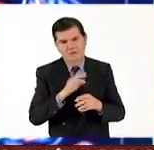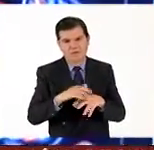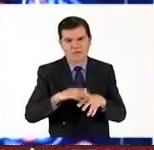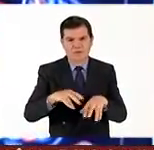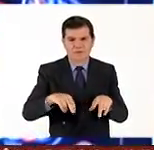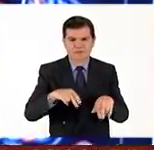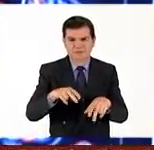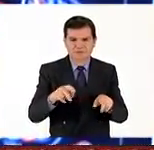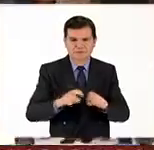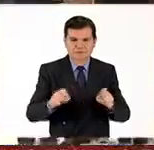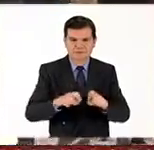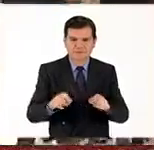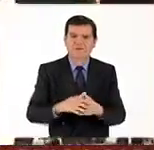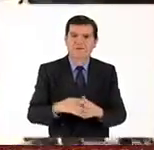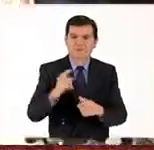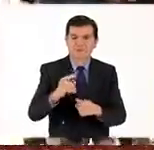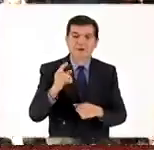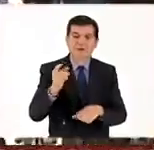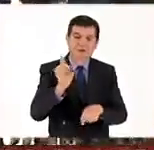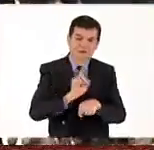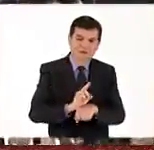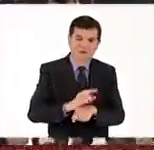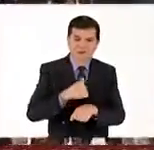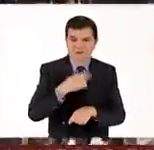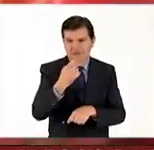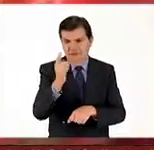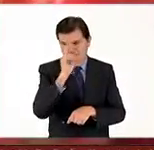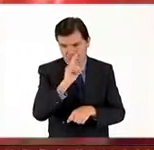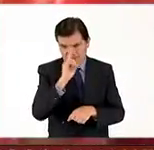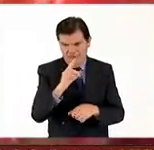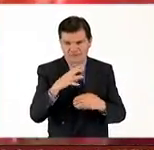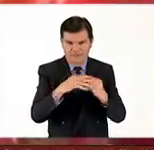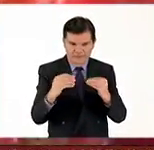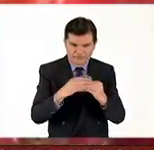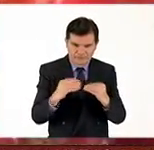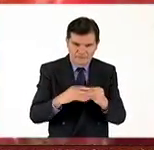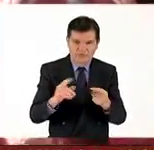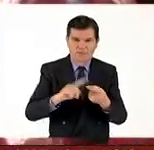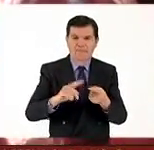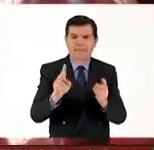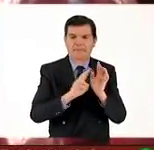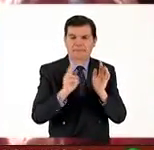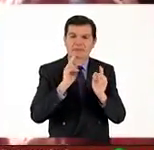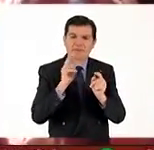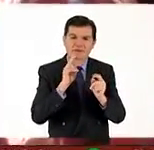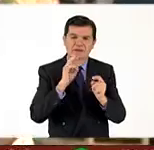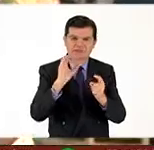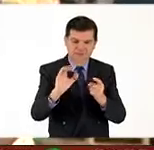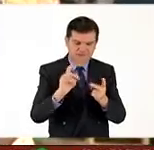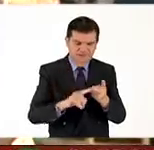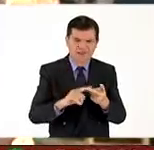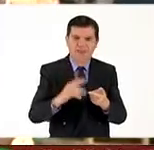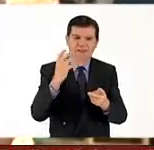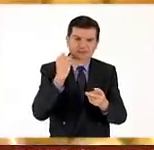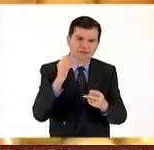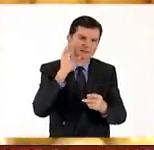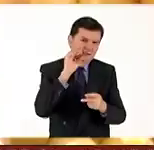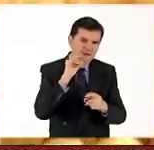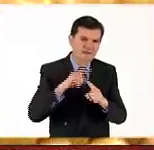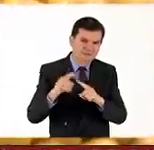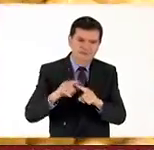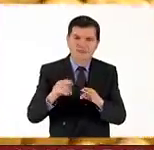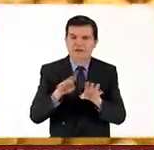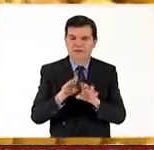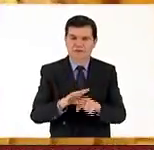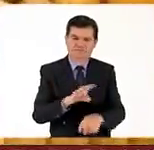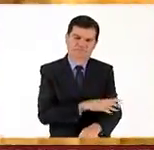piernas inquietas. Durante el día se recomienda consumir frutas como vitamina C, como los cítricos, para mantener un